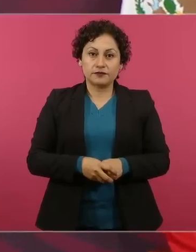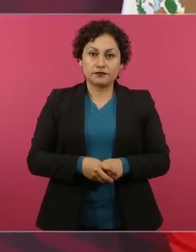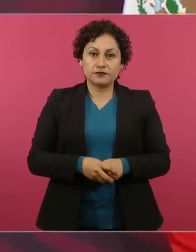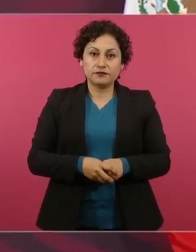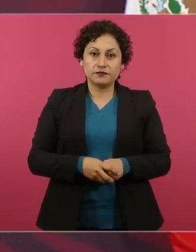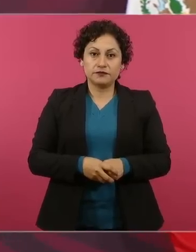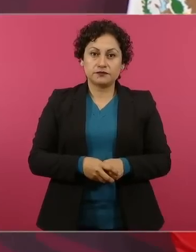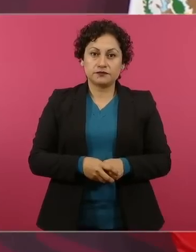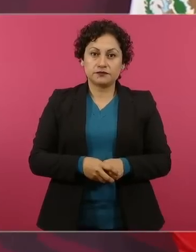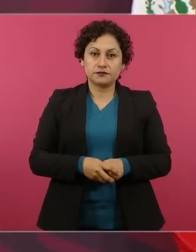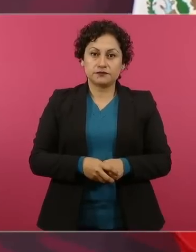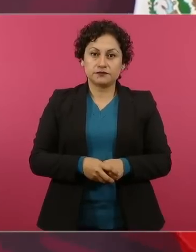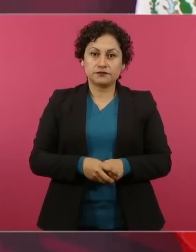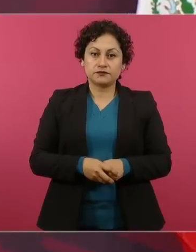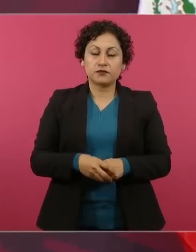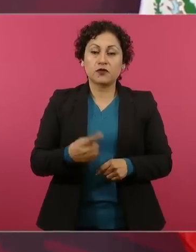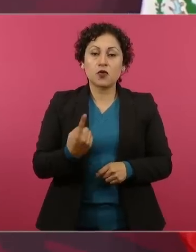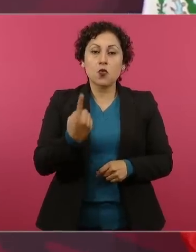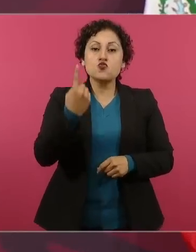la presidencia,